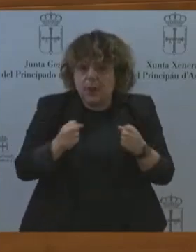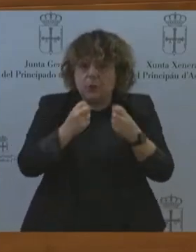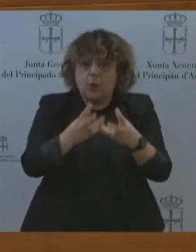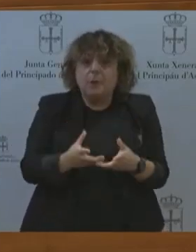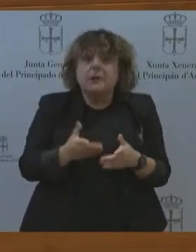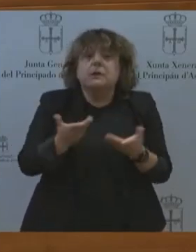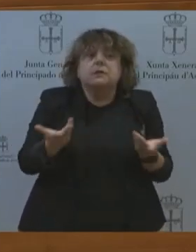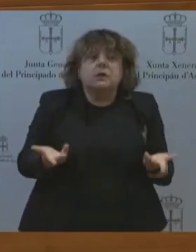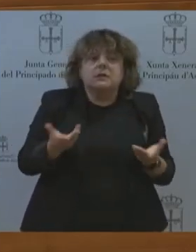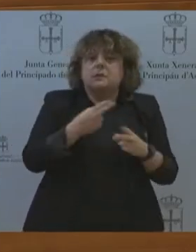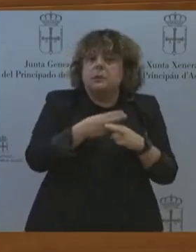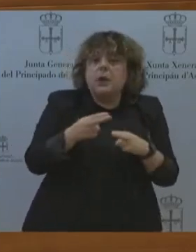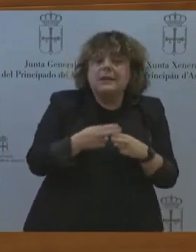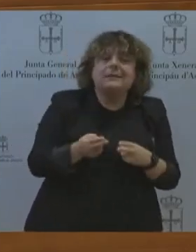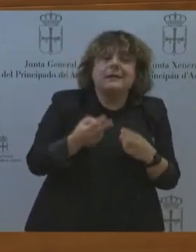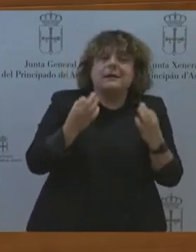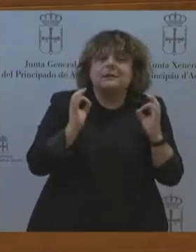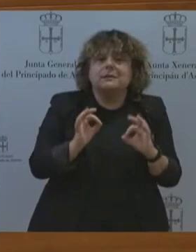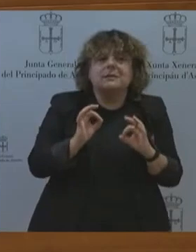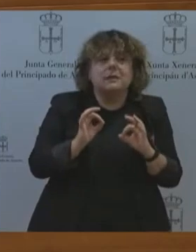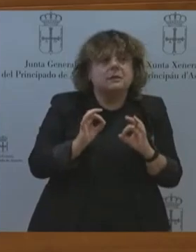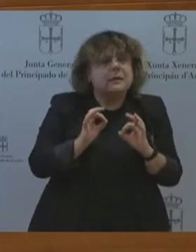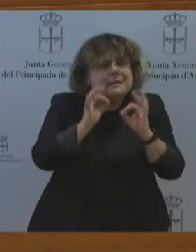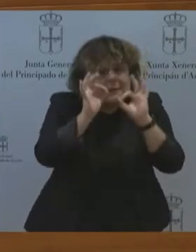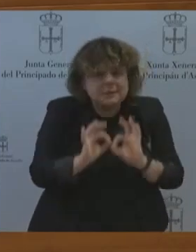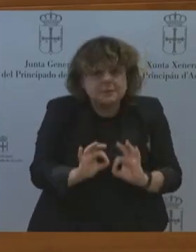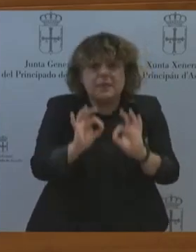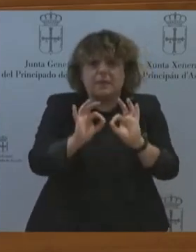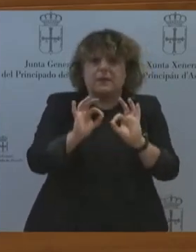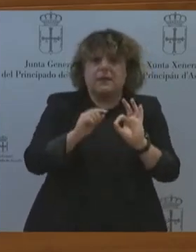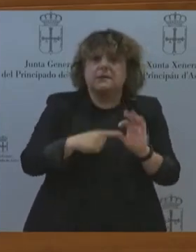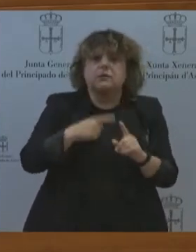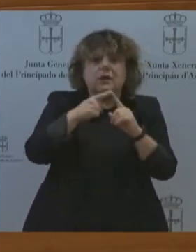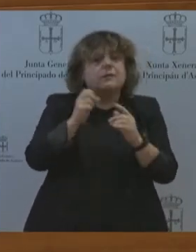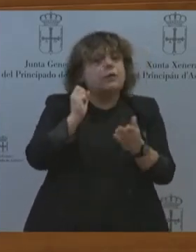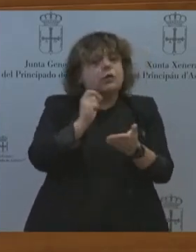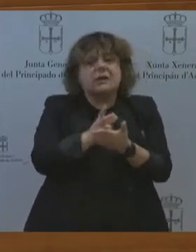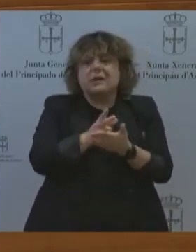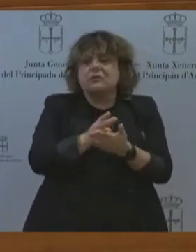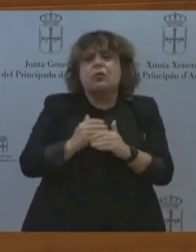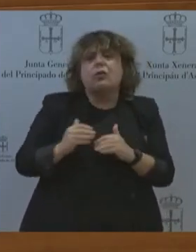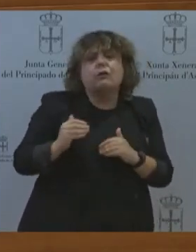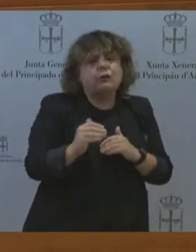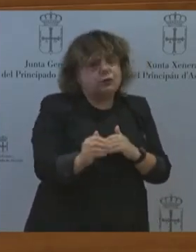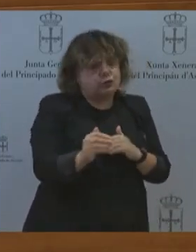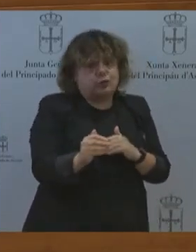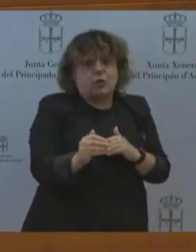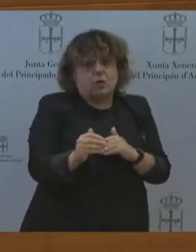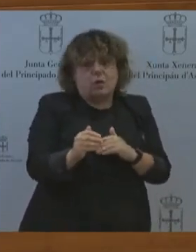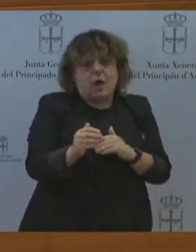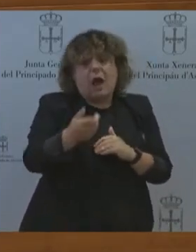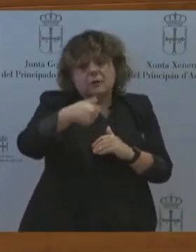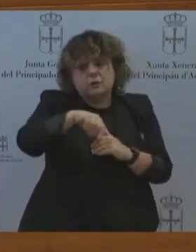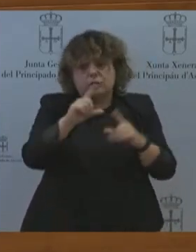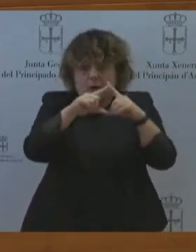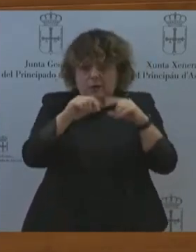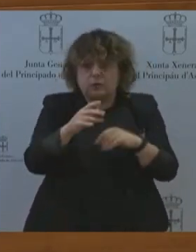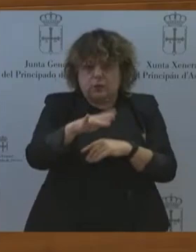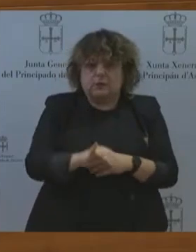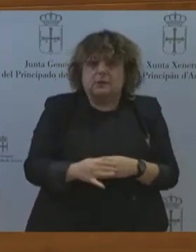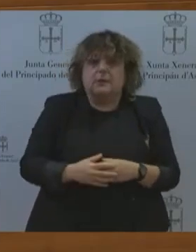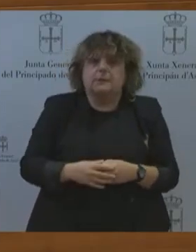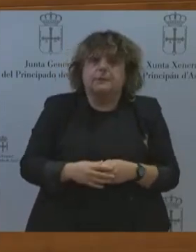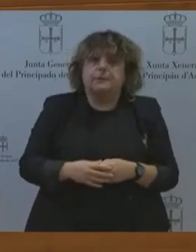que, sin duda, representa el mayor reto de futuro que se nos plantea a los asturianos. Puesto que sin relevo generacional,